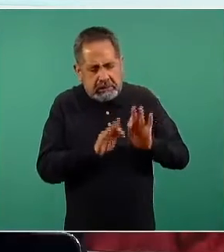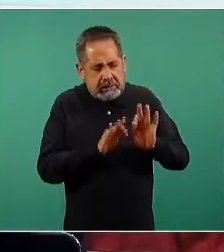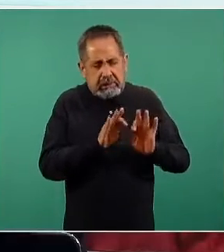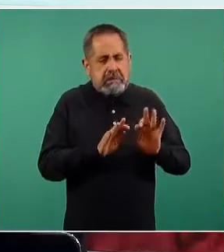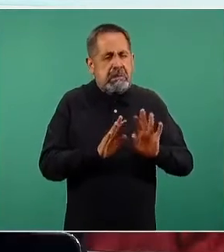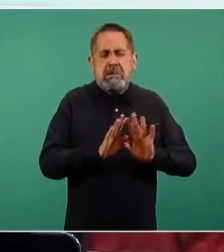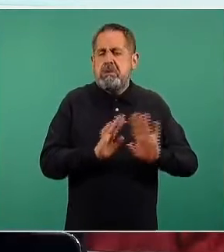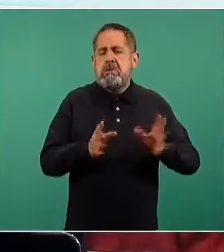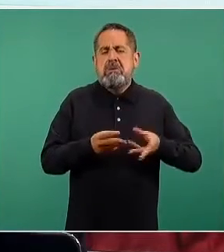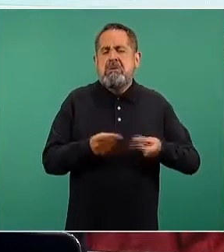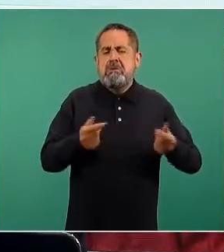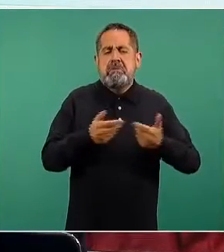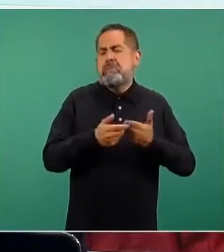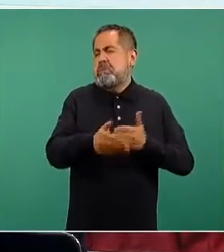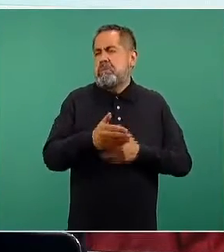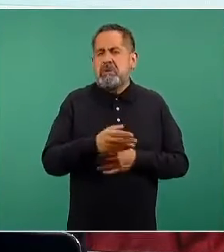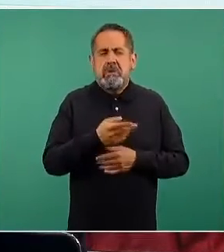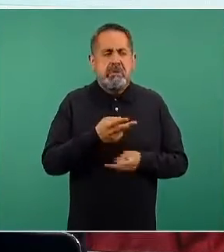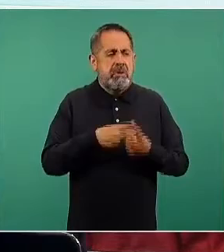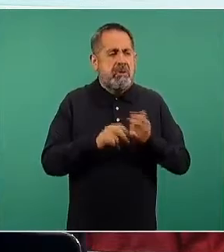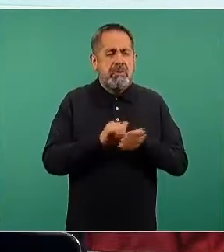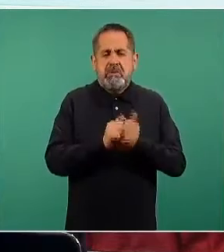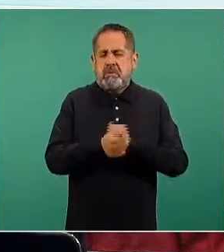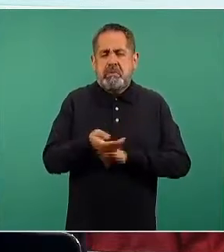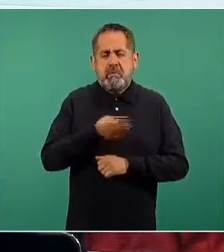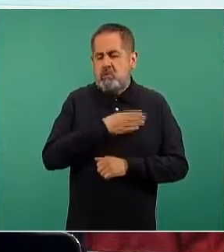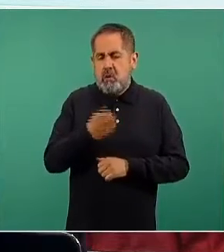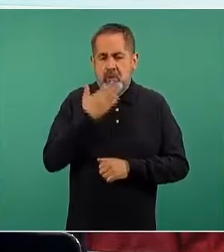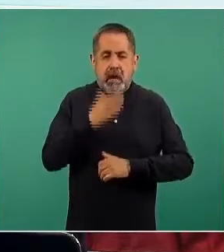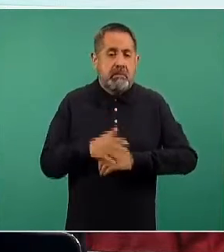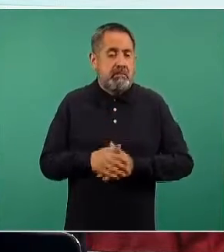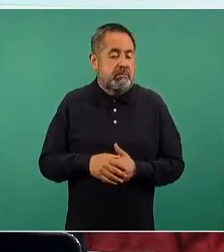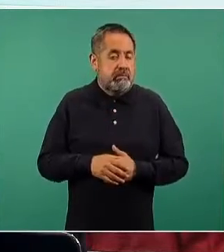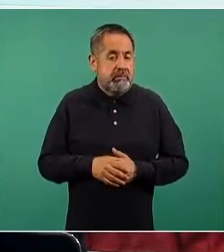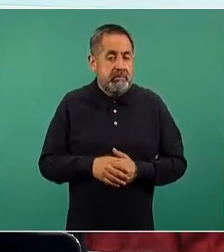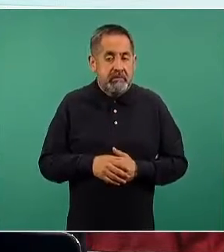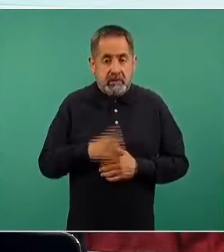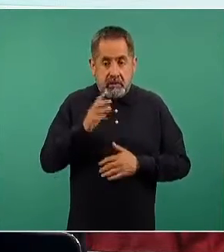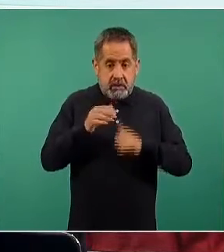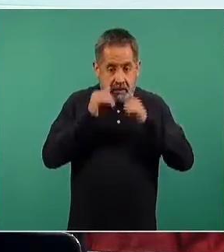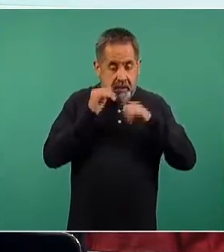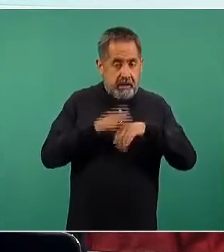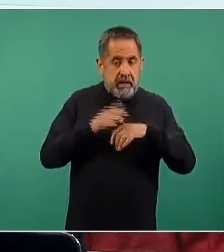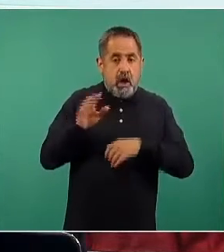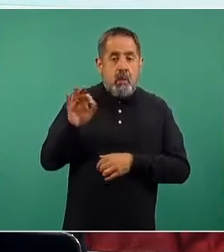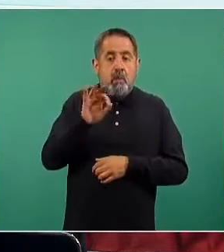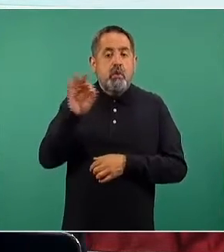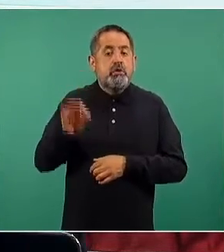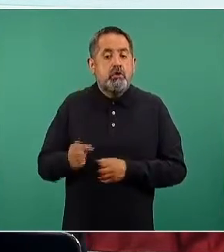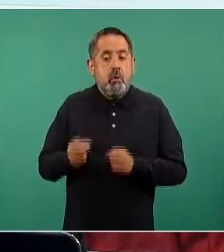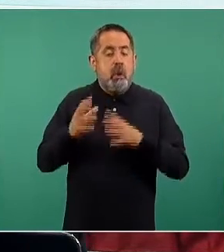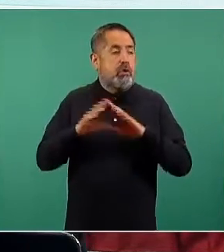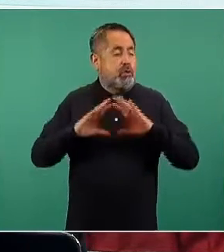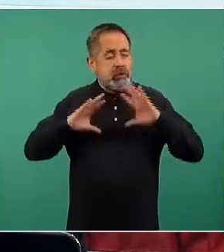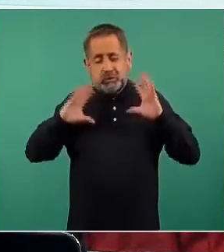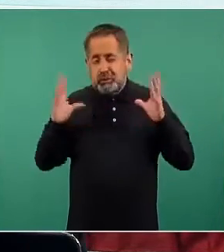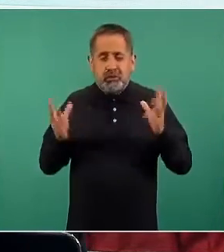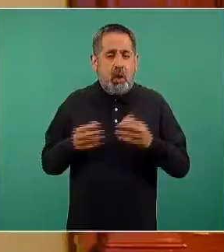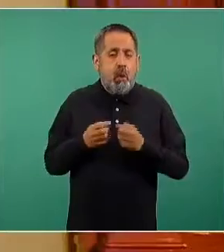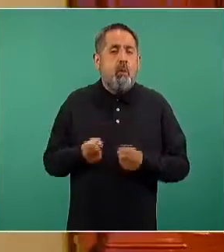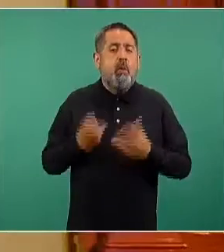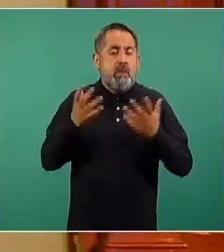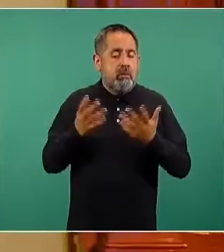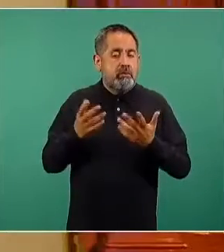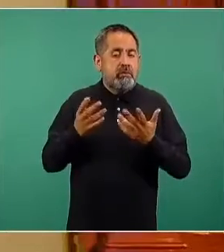especializada, pero que hasta el momento han evolucionado de manera satisfactoria. Ahí llamamos la atención al porcentaje total de SAVIs que hasta el momento se han